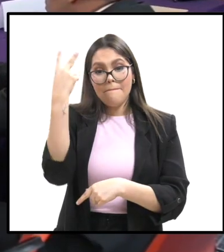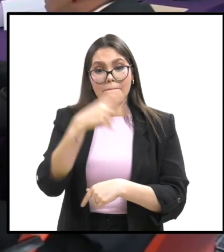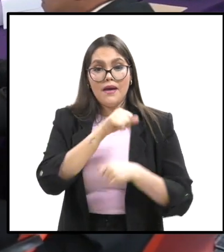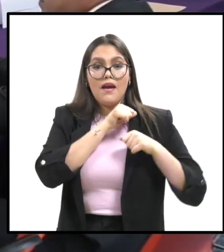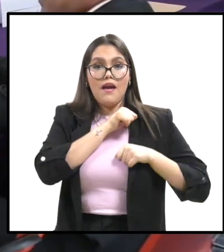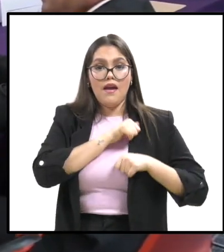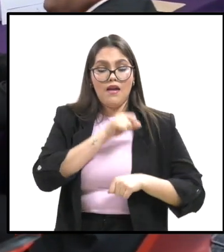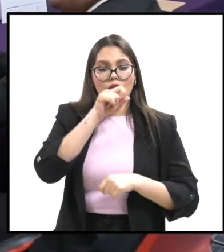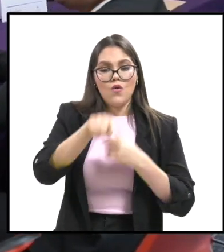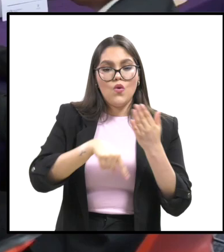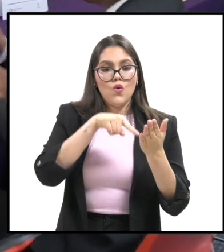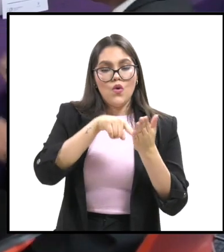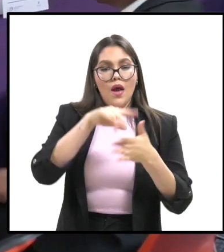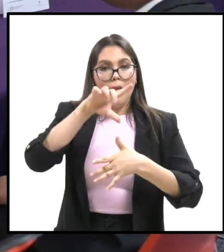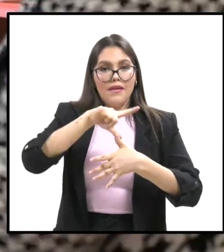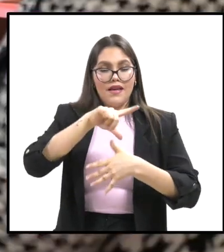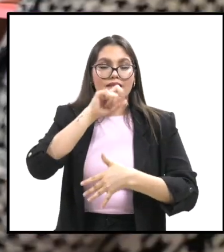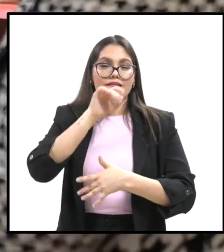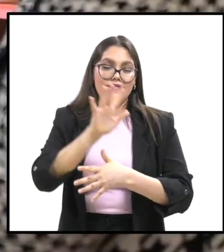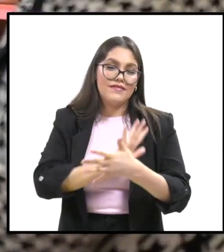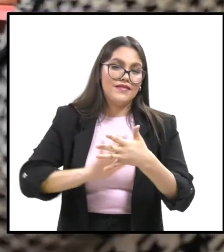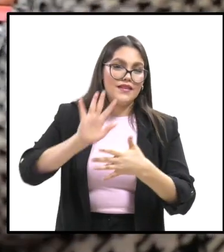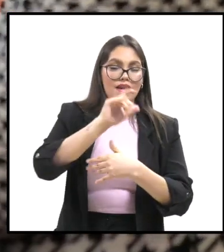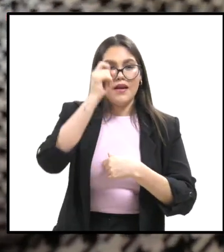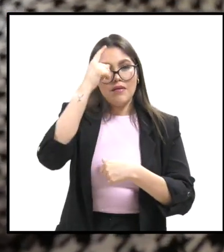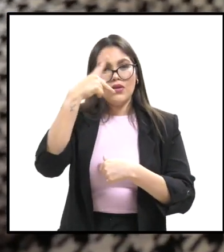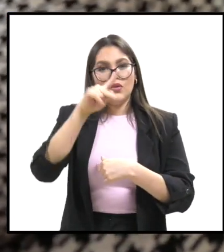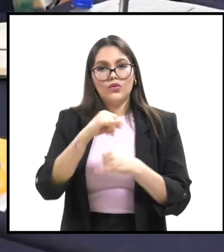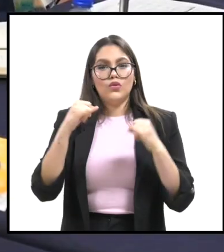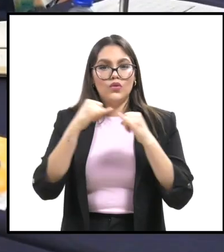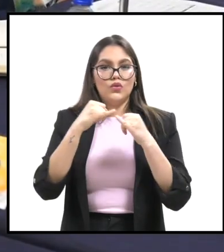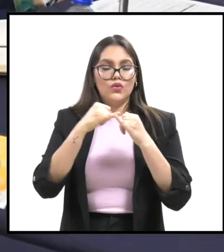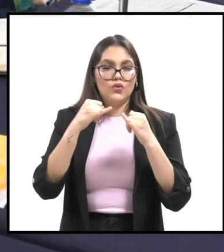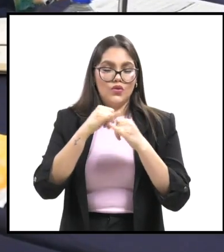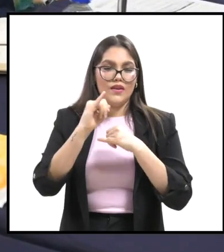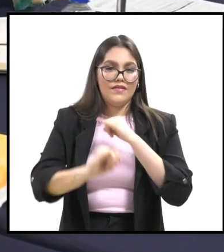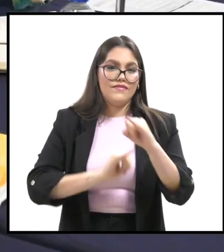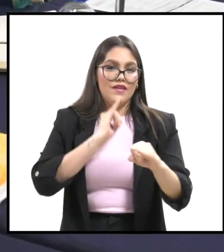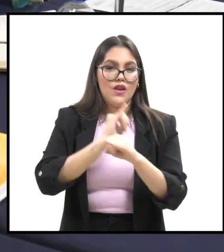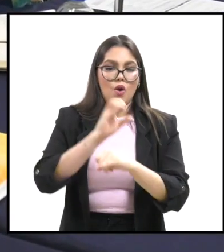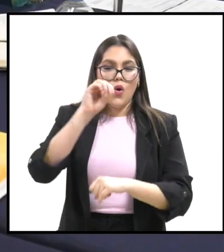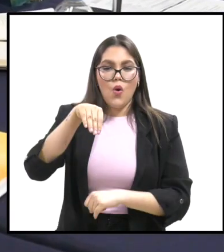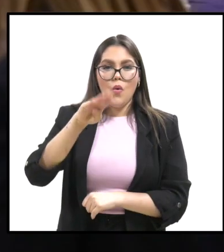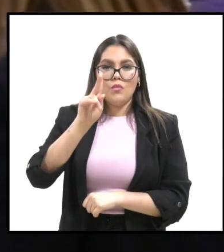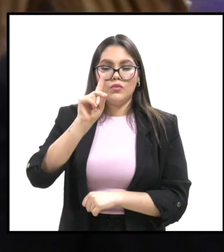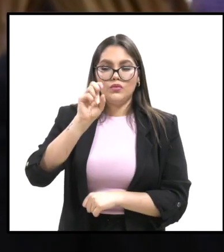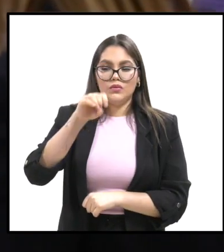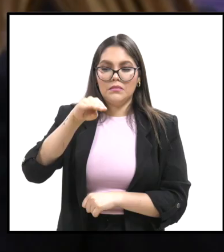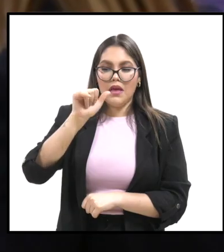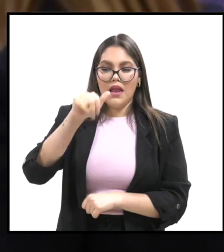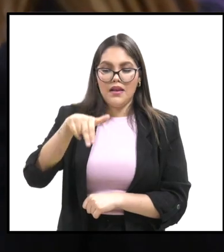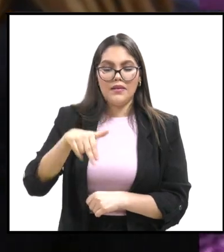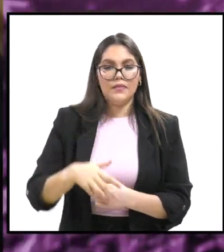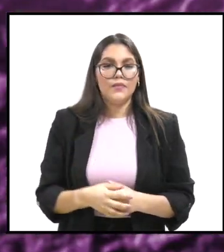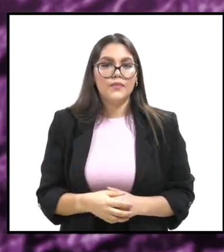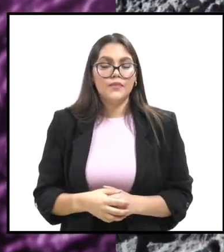mexicano en presidir la región de América Latina y el Caribe del Instituto Internacional del Ombudsman.